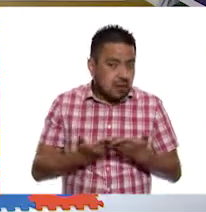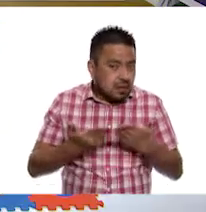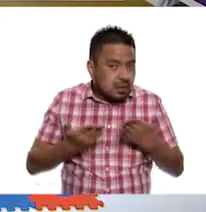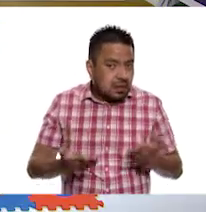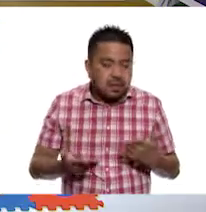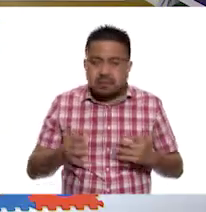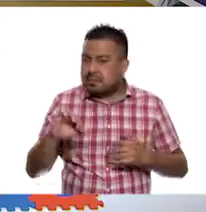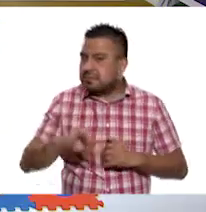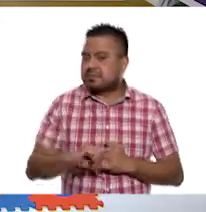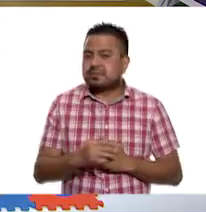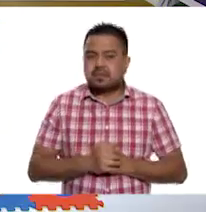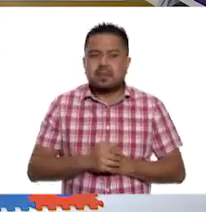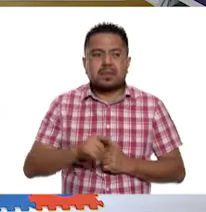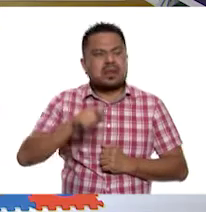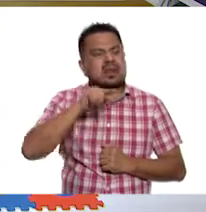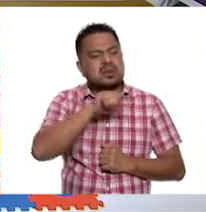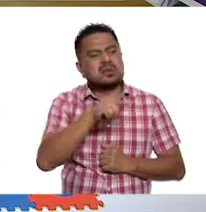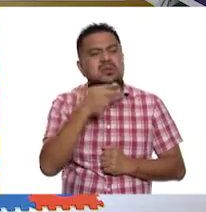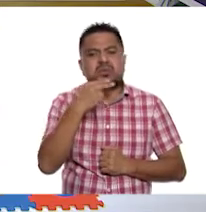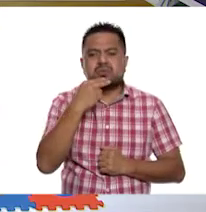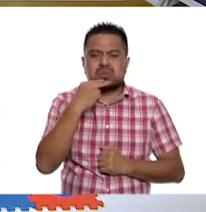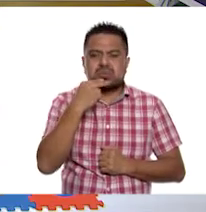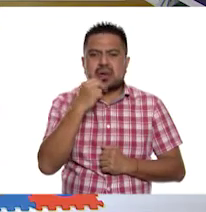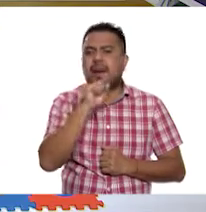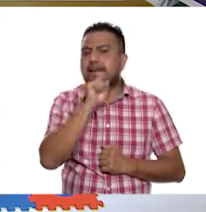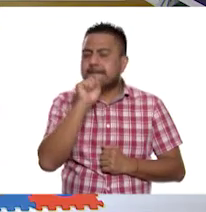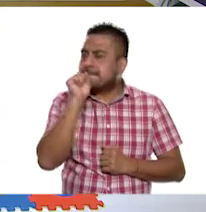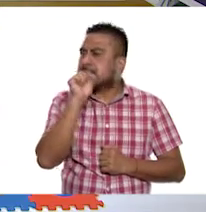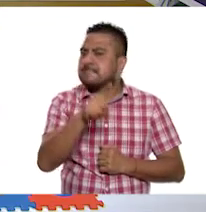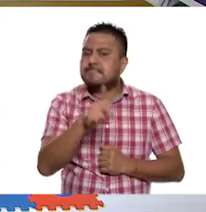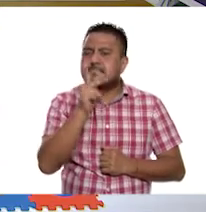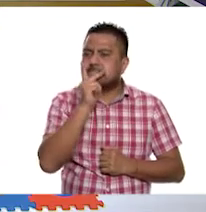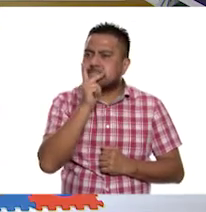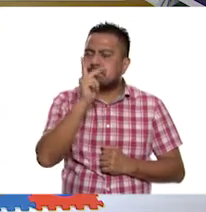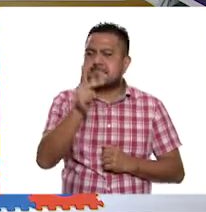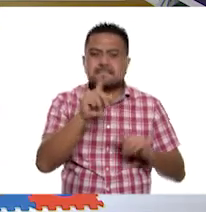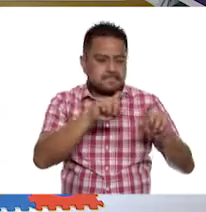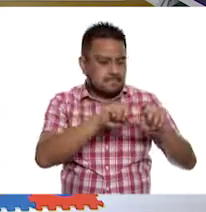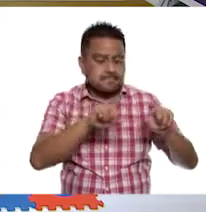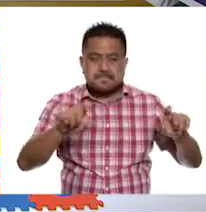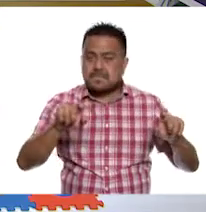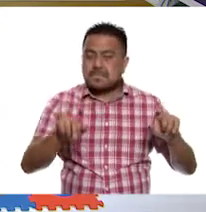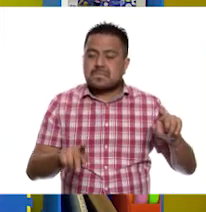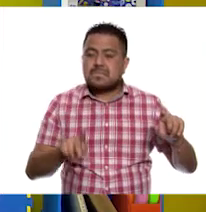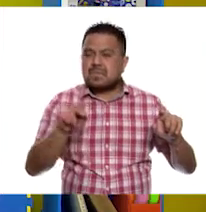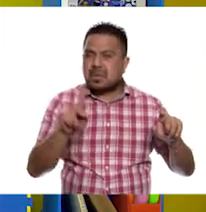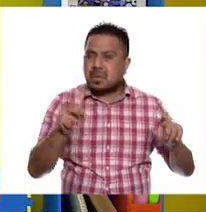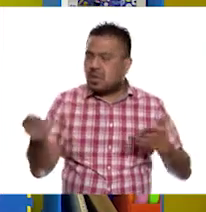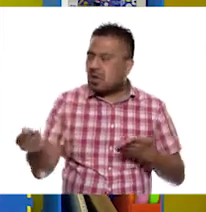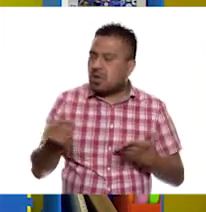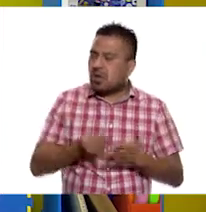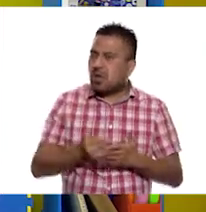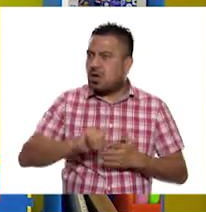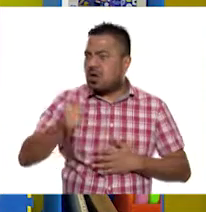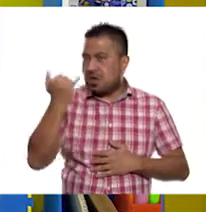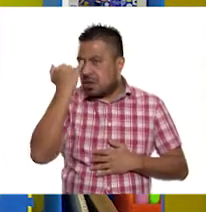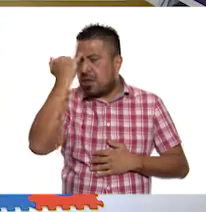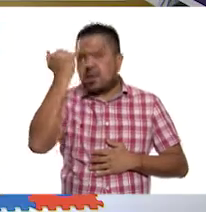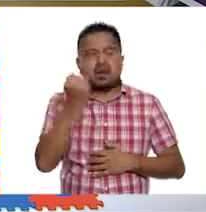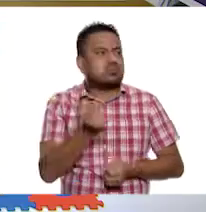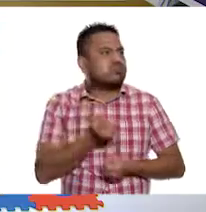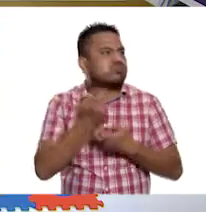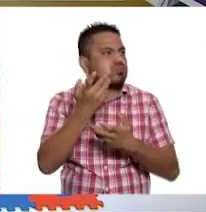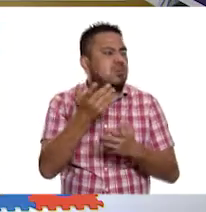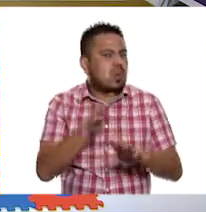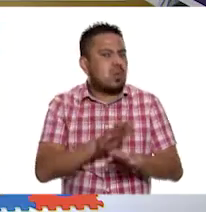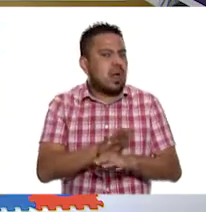usaron las cuatro palabras. Las palabras. Y nos dieron otra idea. Creando una frase